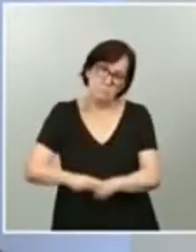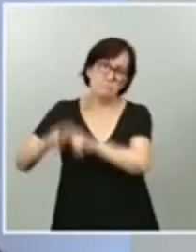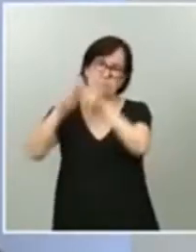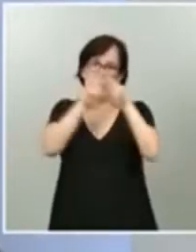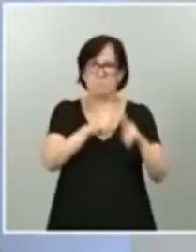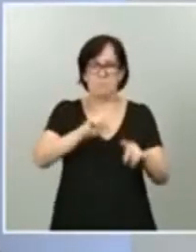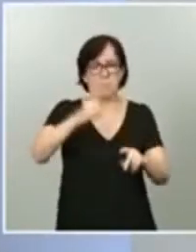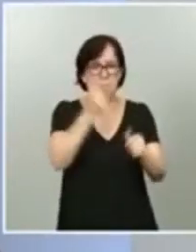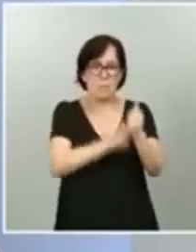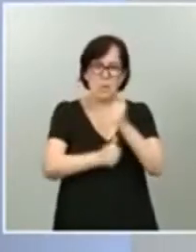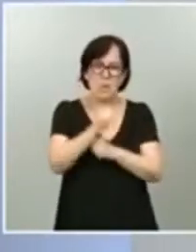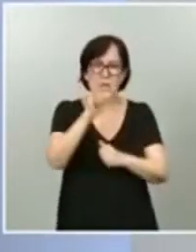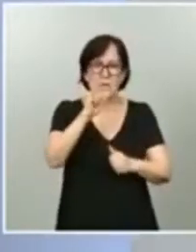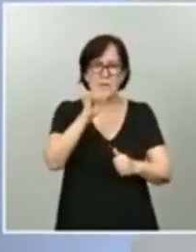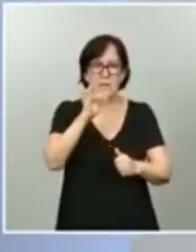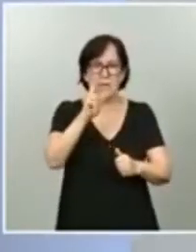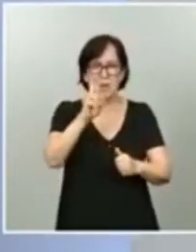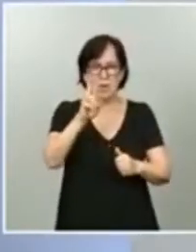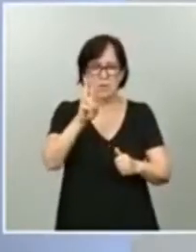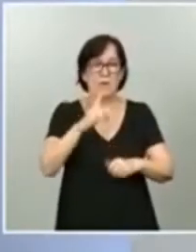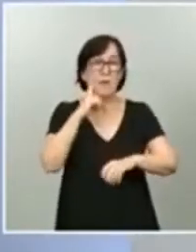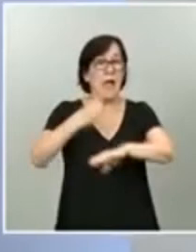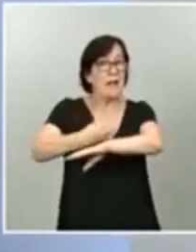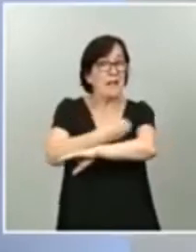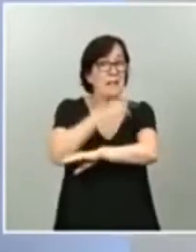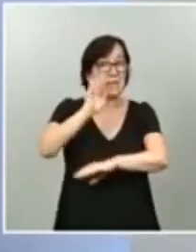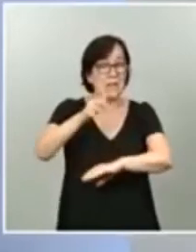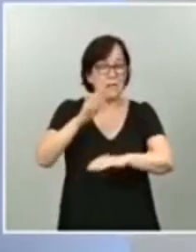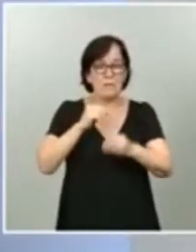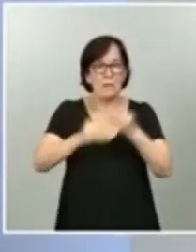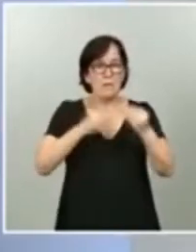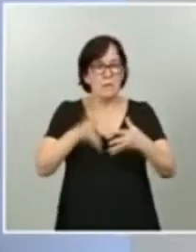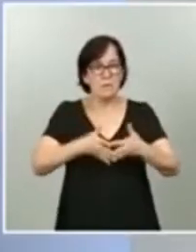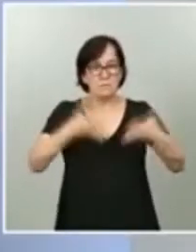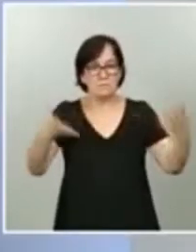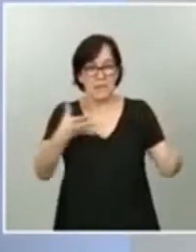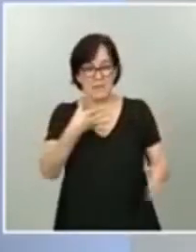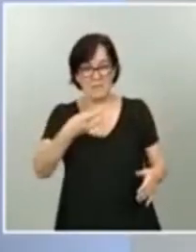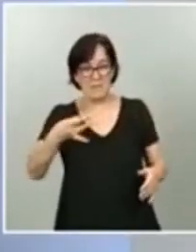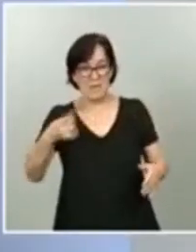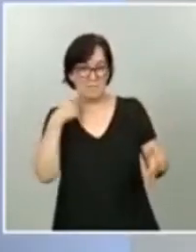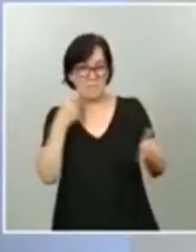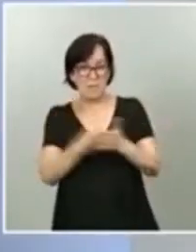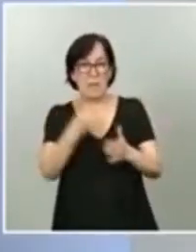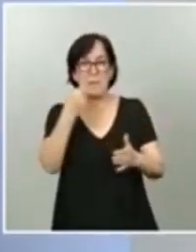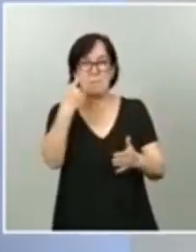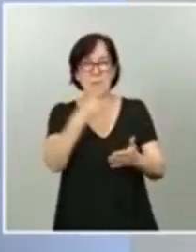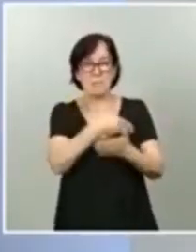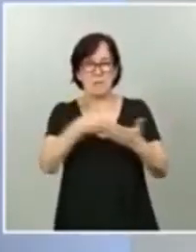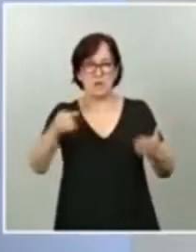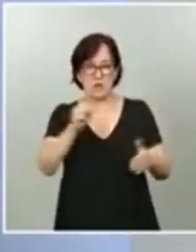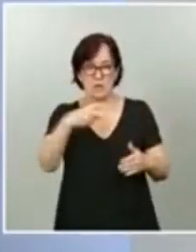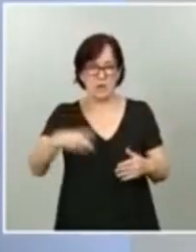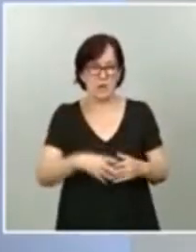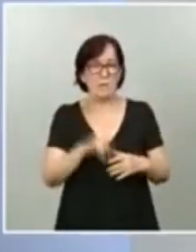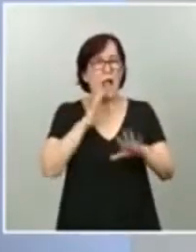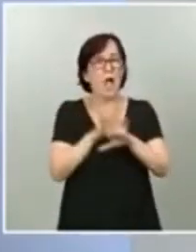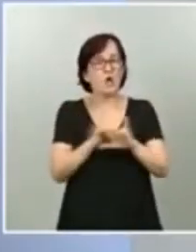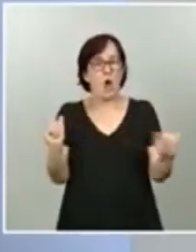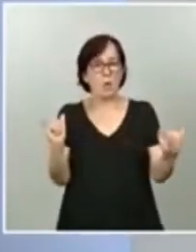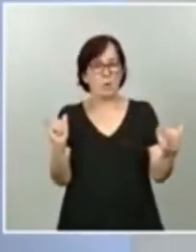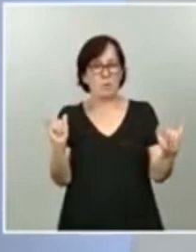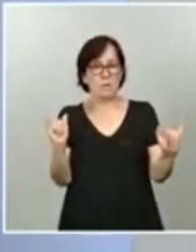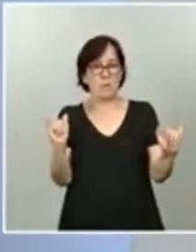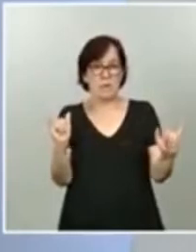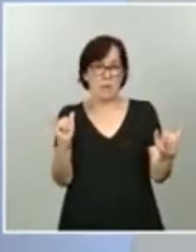En Renfe, como les decía, lo que hacemos es ampliar su capacidad de endeudamiento máxima hasta mil millones de euros para compensar la caída de ingresos y el